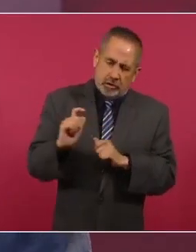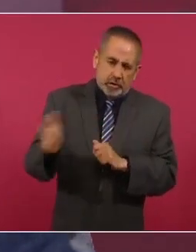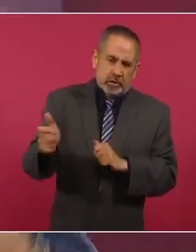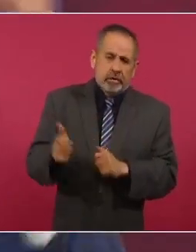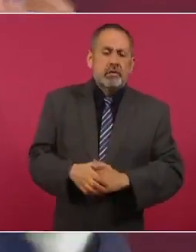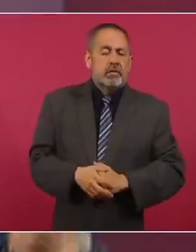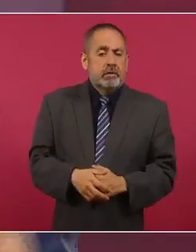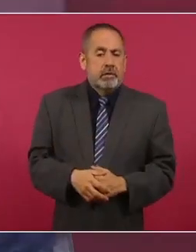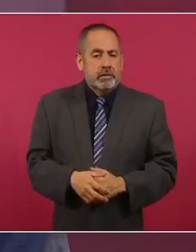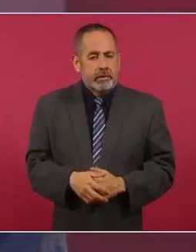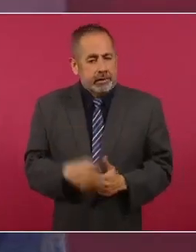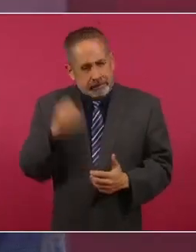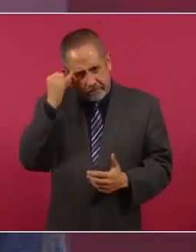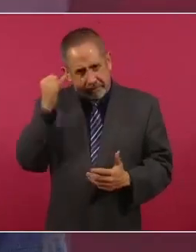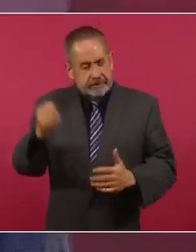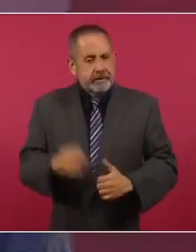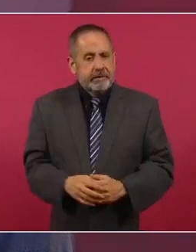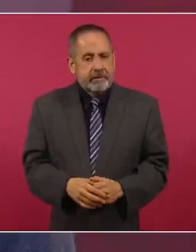Imagínense,